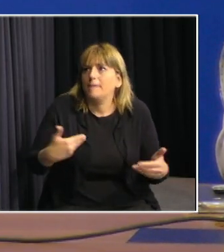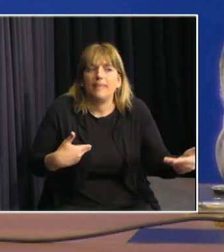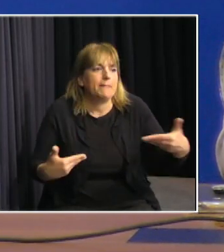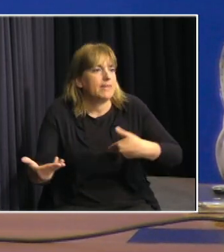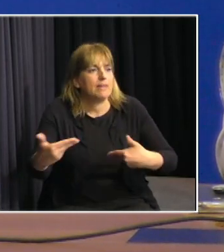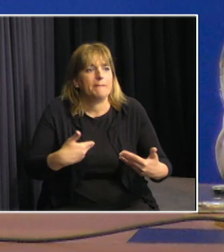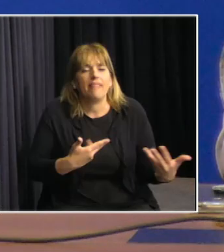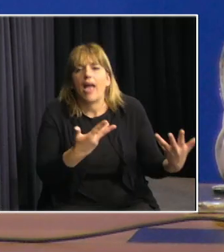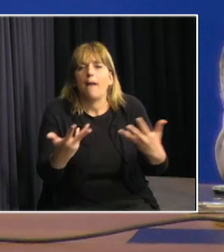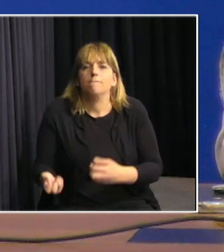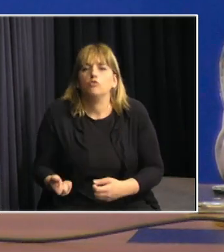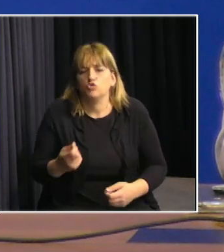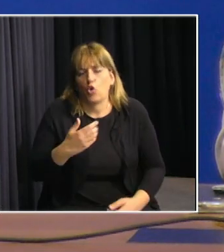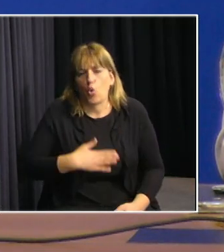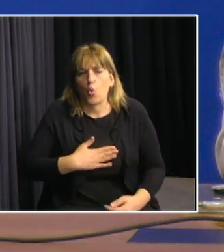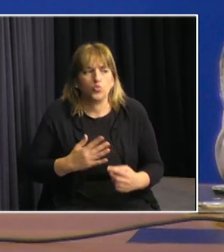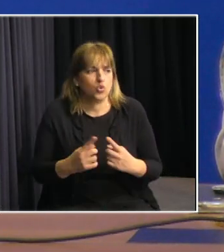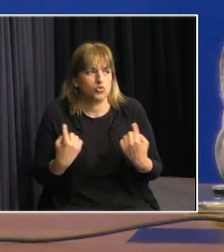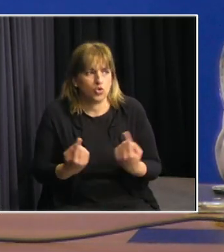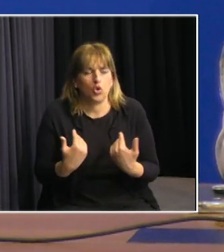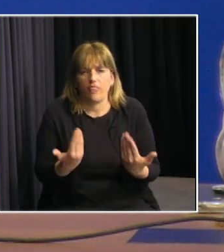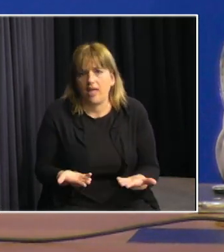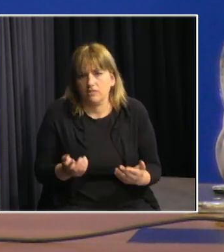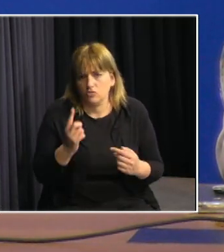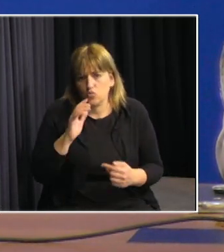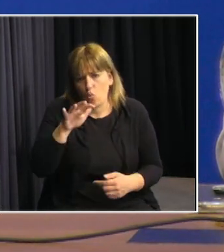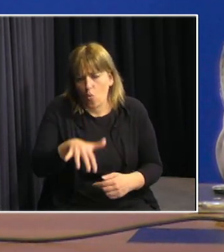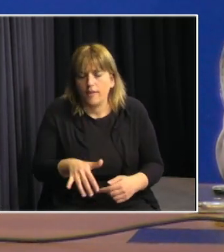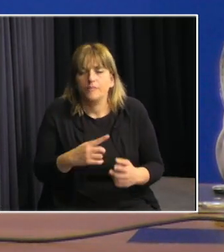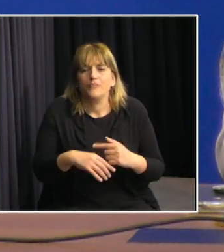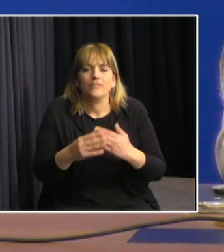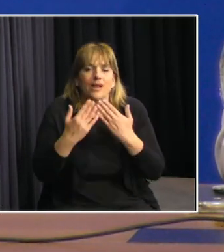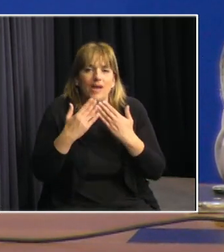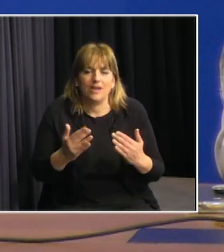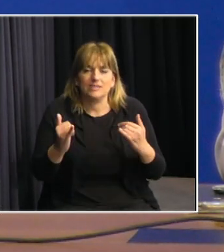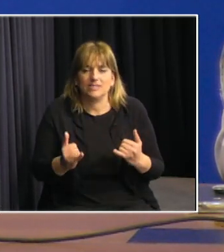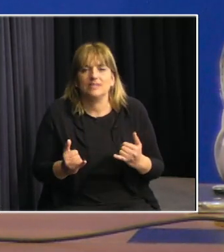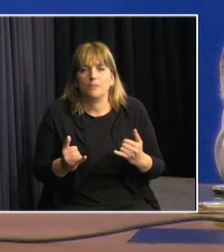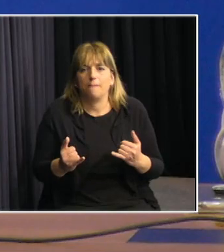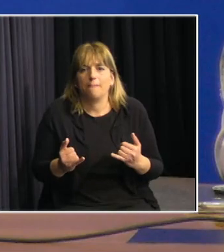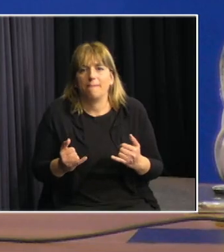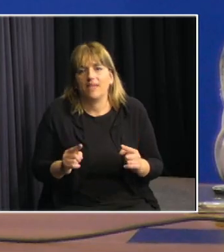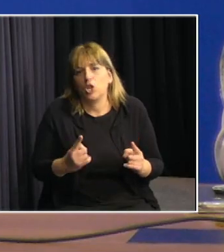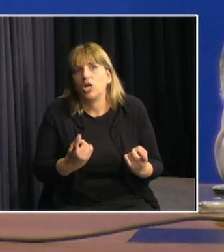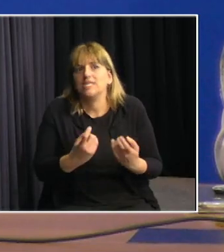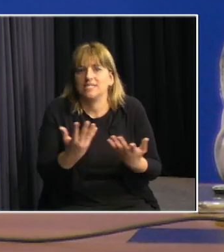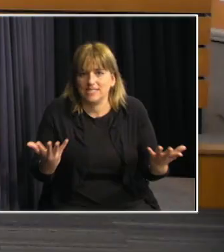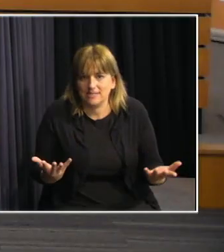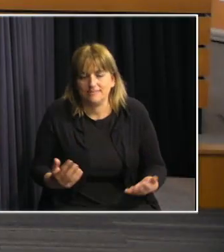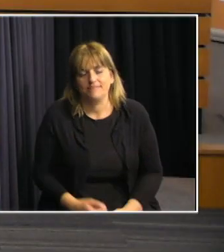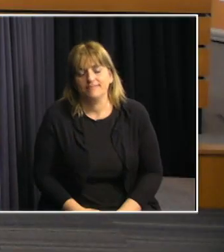apoyo y con gusto estamos brindando espacio. Así que bueno, muchas gracias y estamos a la orden como siempre.